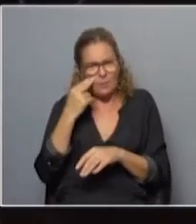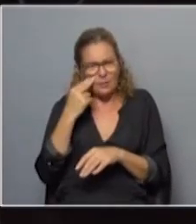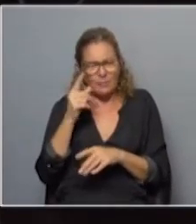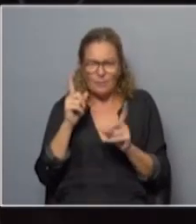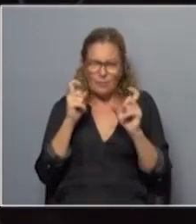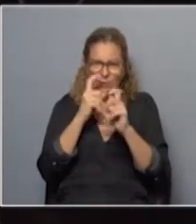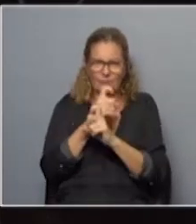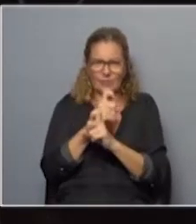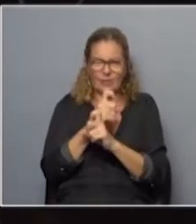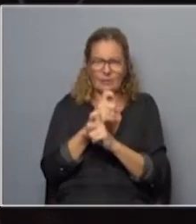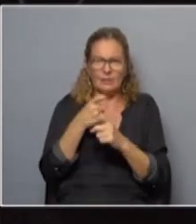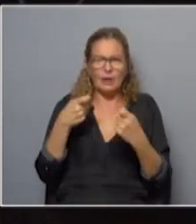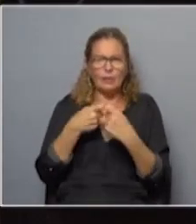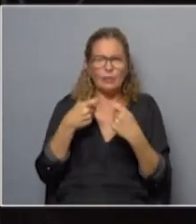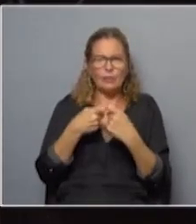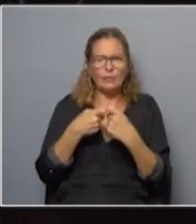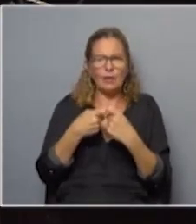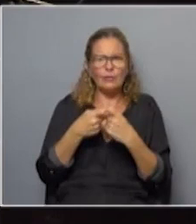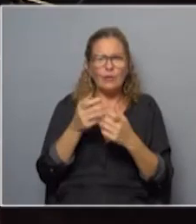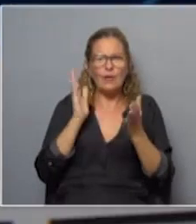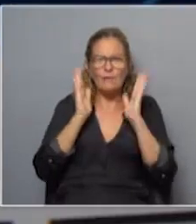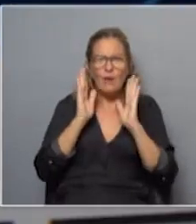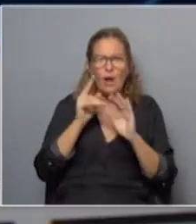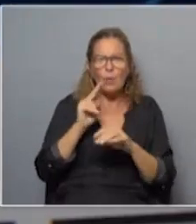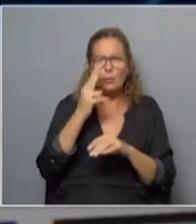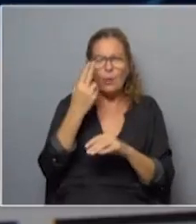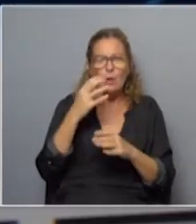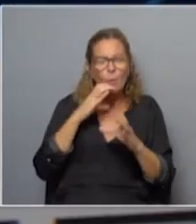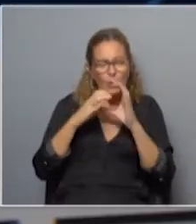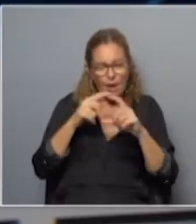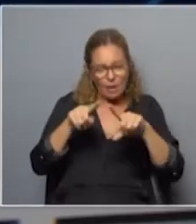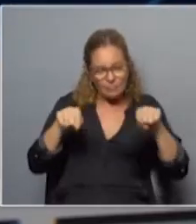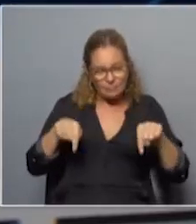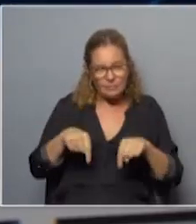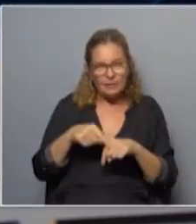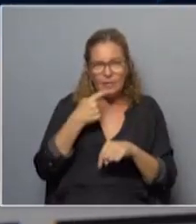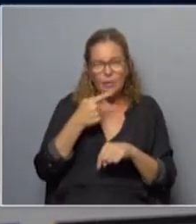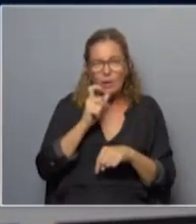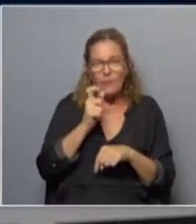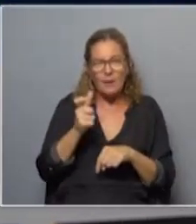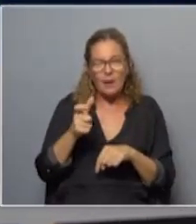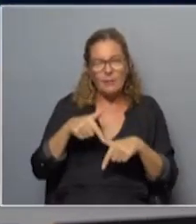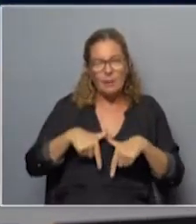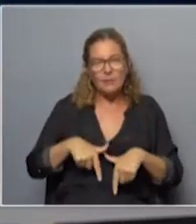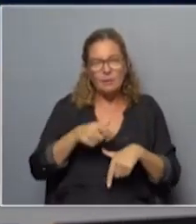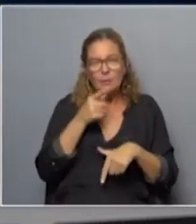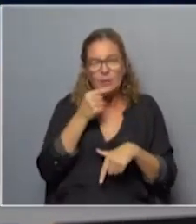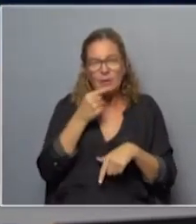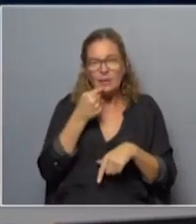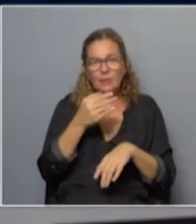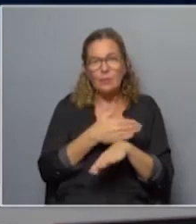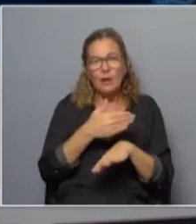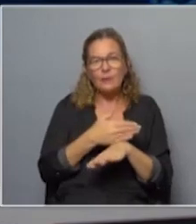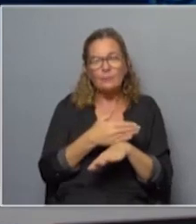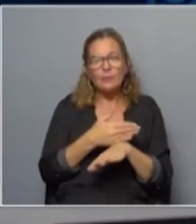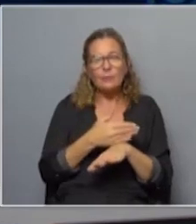la asociación de magistrados del uruguay expresó mediante un comunicado que las palabras del ministro que nombrábamos anteriormente